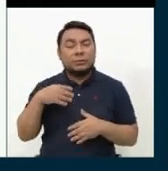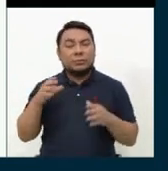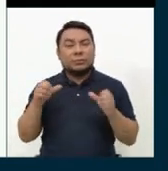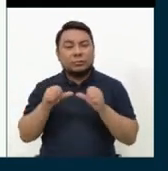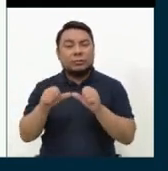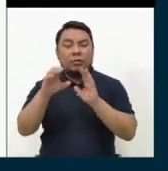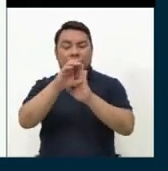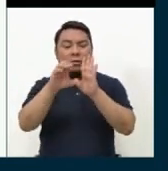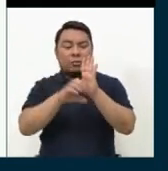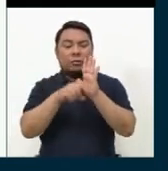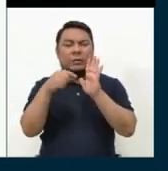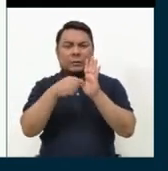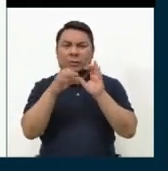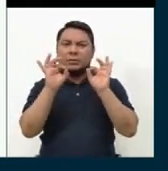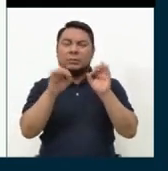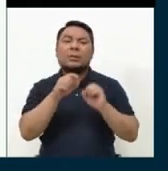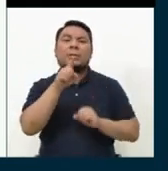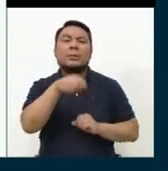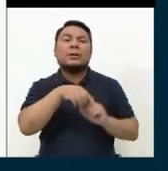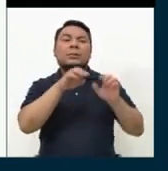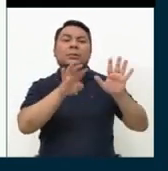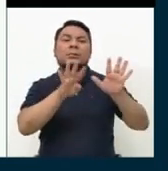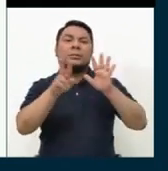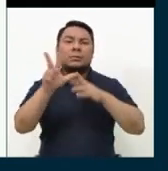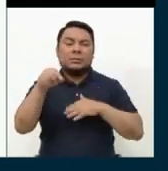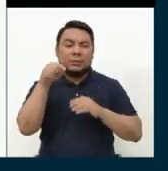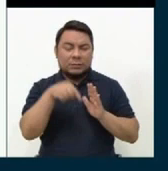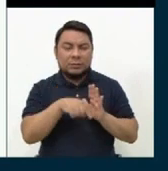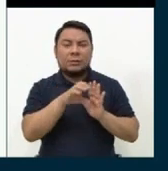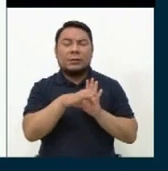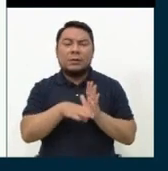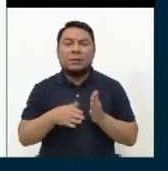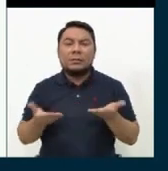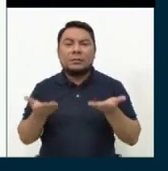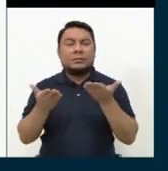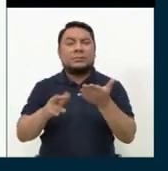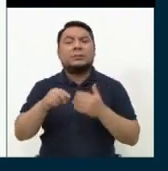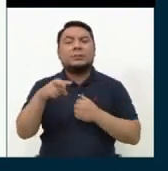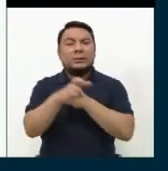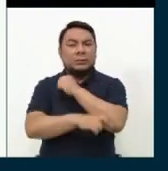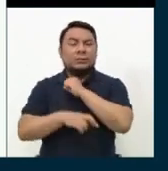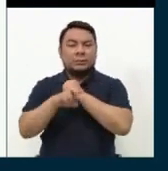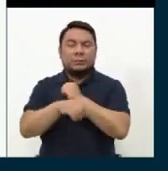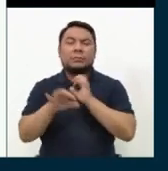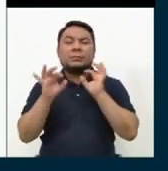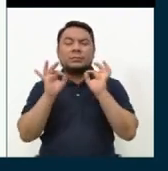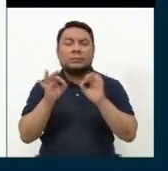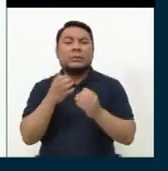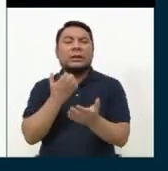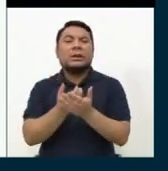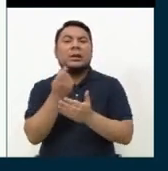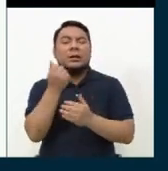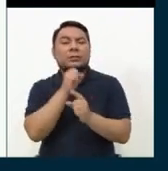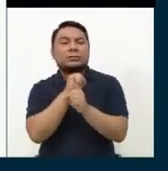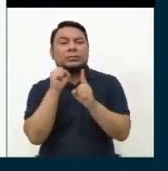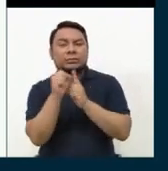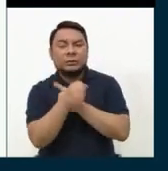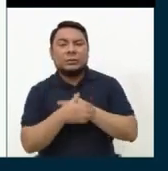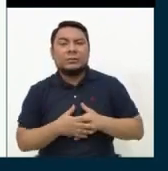93, porque fue la constitución que lo llevó al país a mantenerse en una situación económica, social,